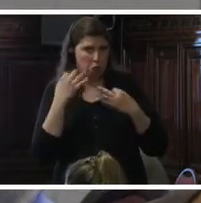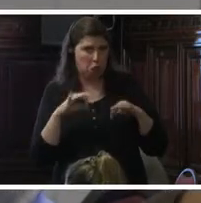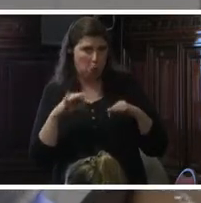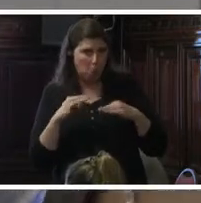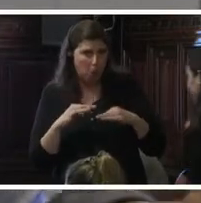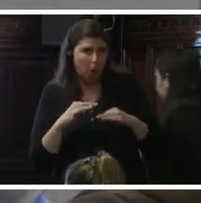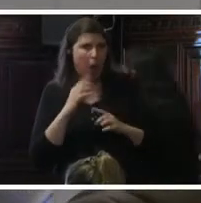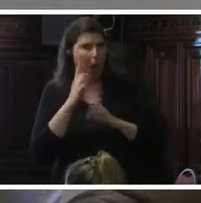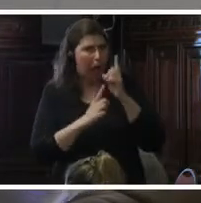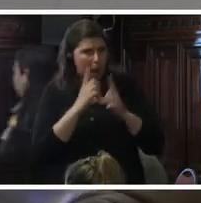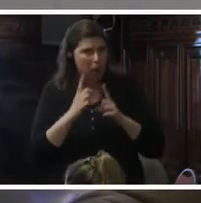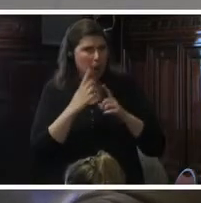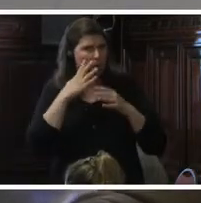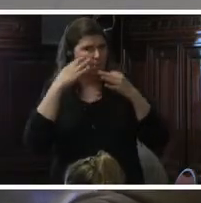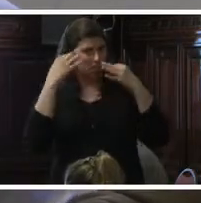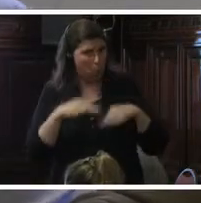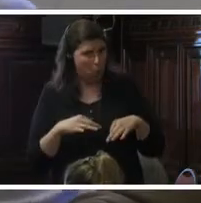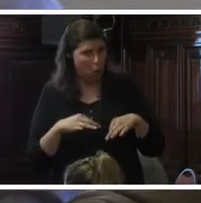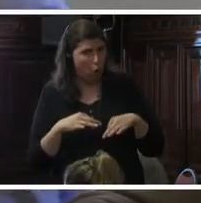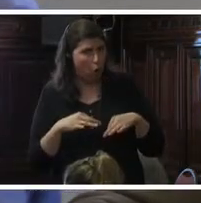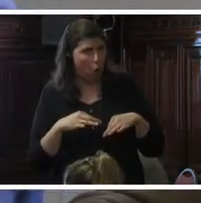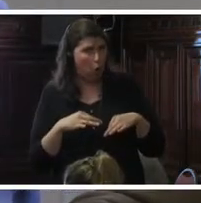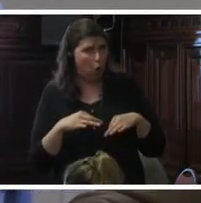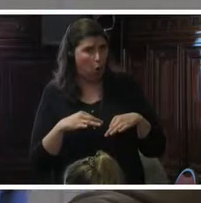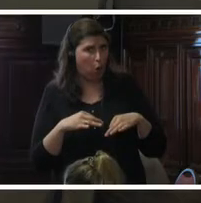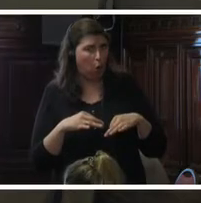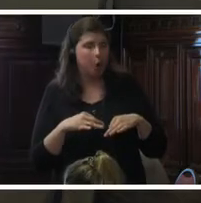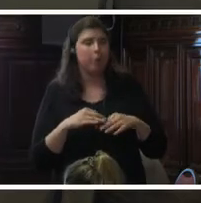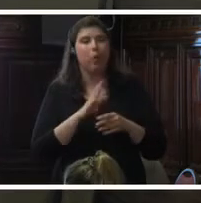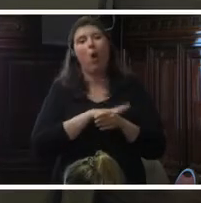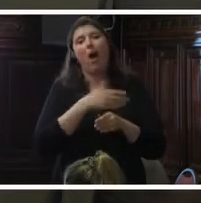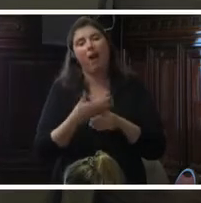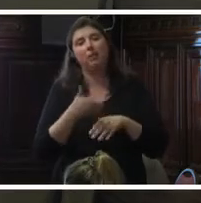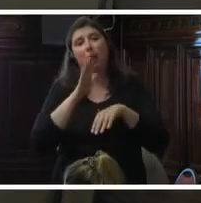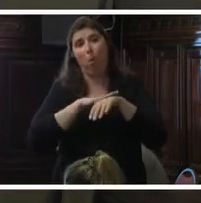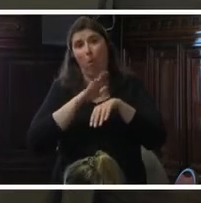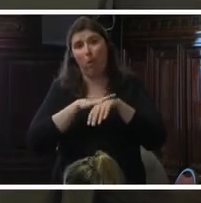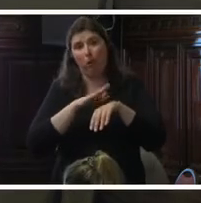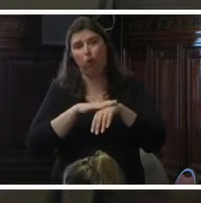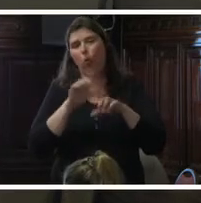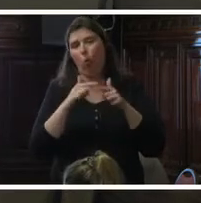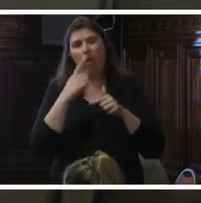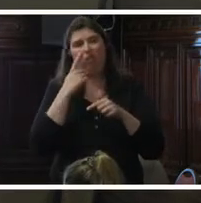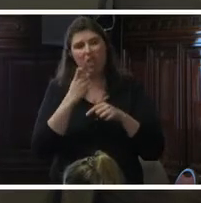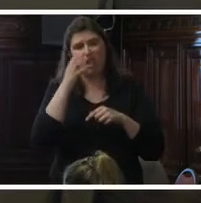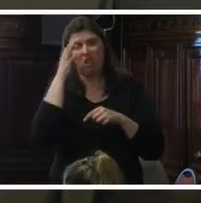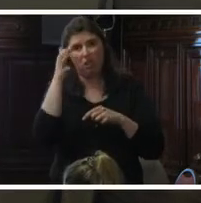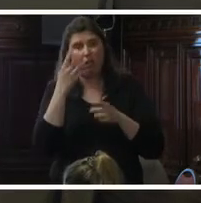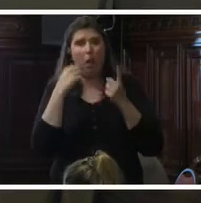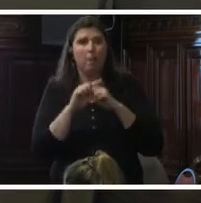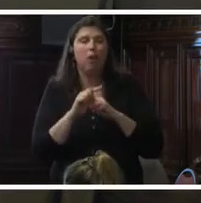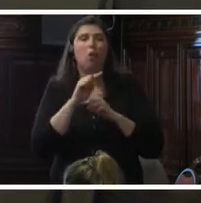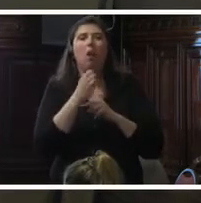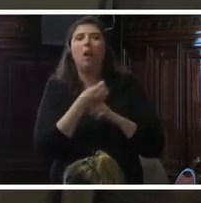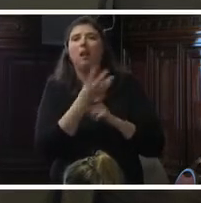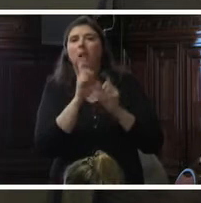realmente está seguro? Significa hasta el momento que demuestre, pero el número de casos ha cesado hasta la fecha.